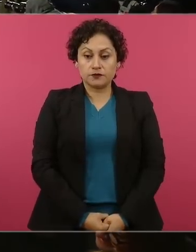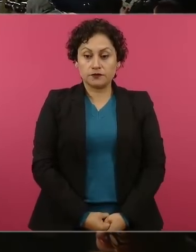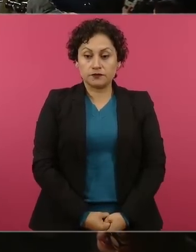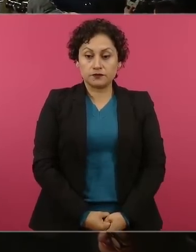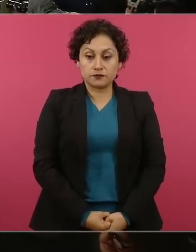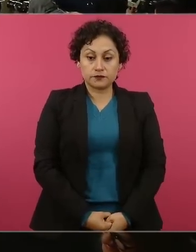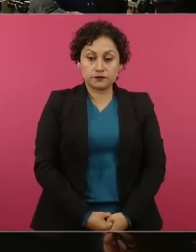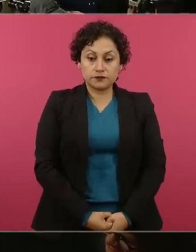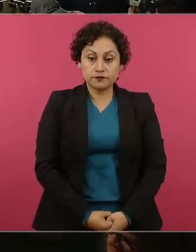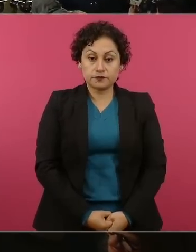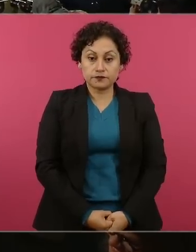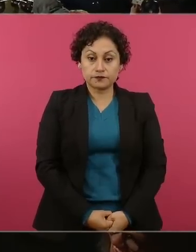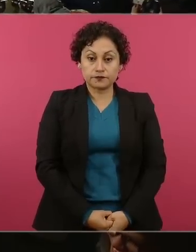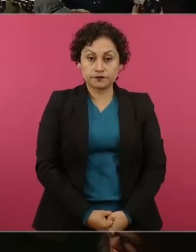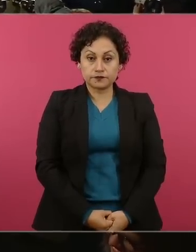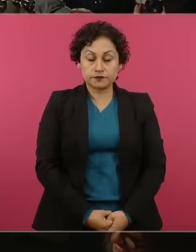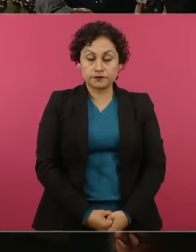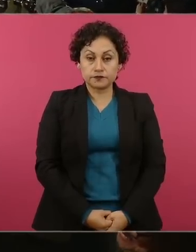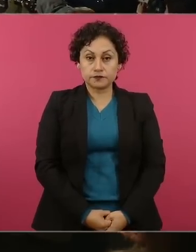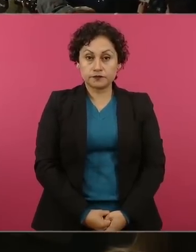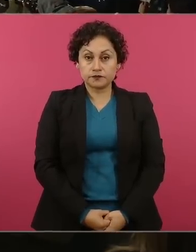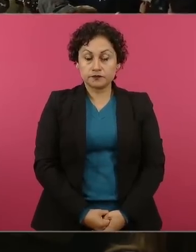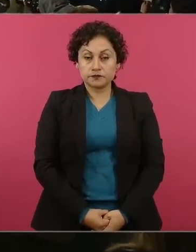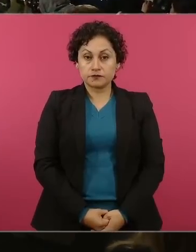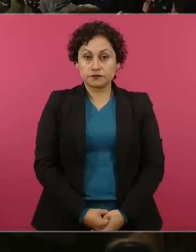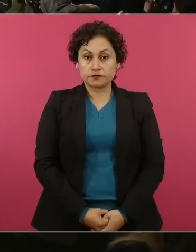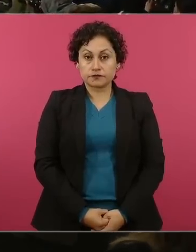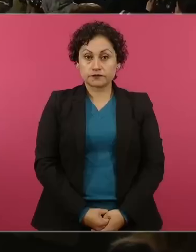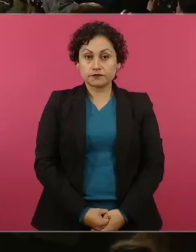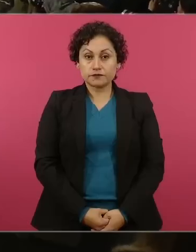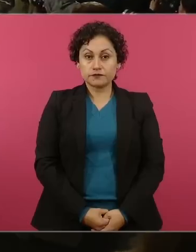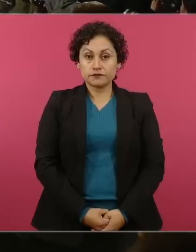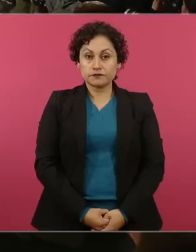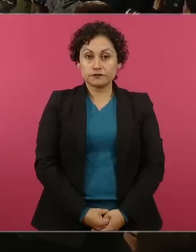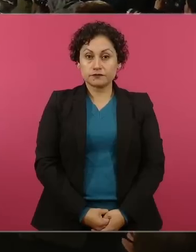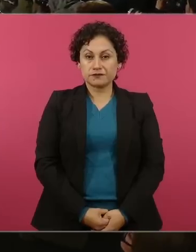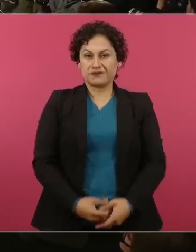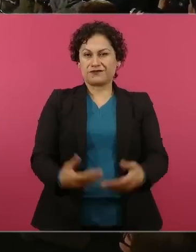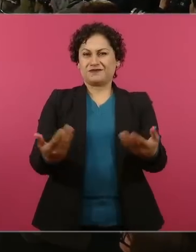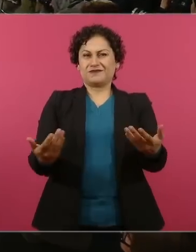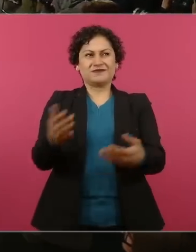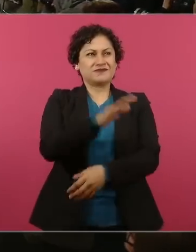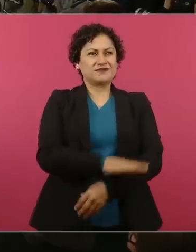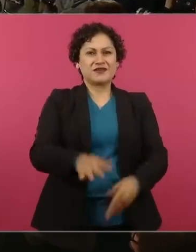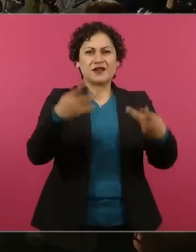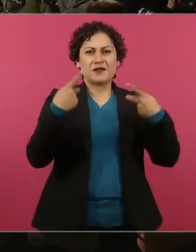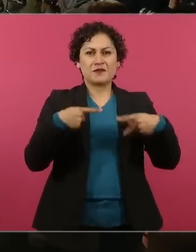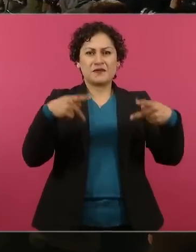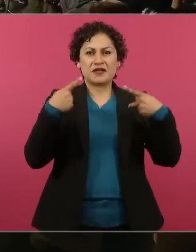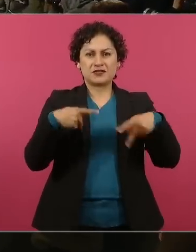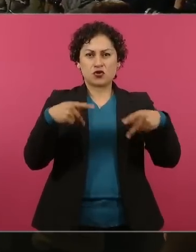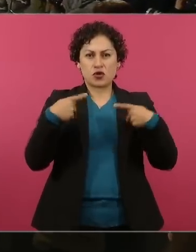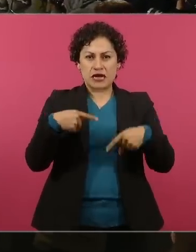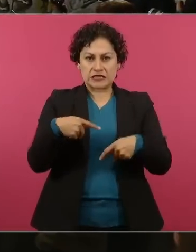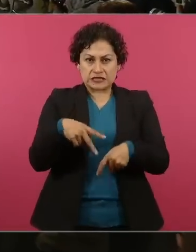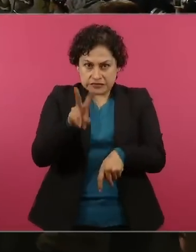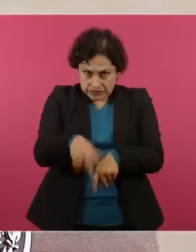La gente ni se enteró los que estaban viendo